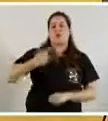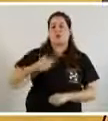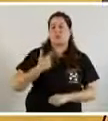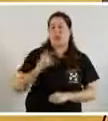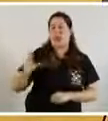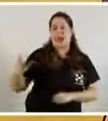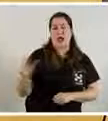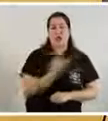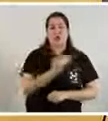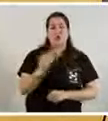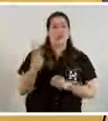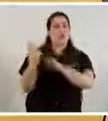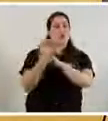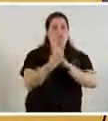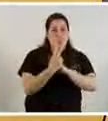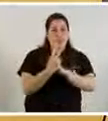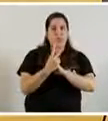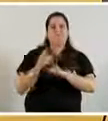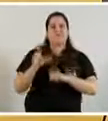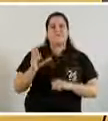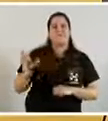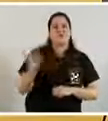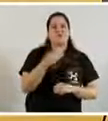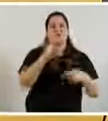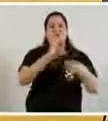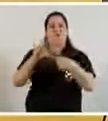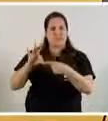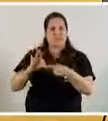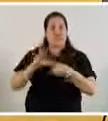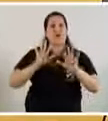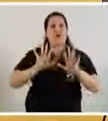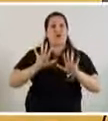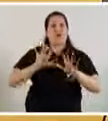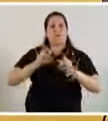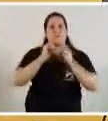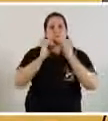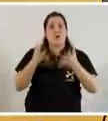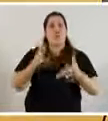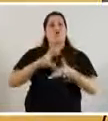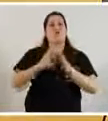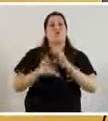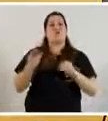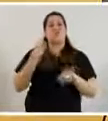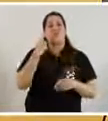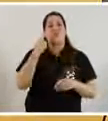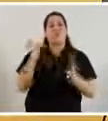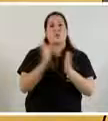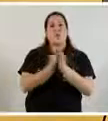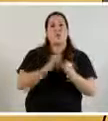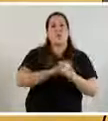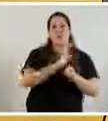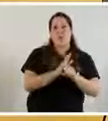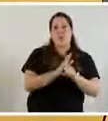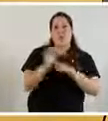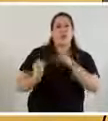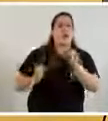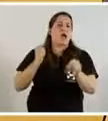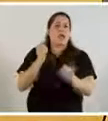Esta es la mejor estrategia para poder convivir con el virus hasta que llegue la vacuna. Por eso,